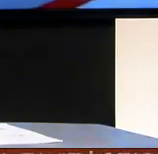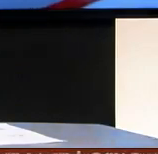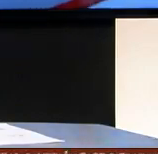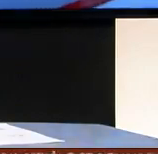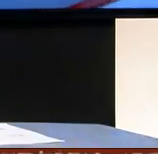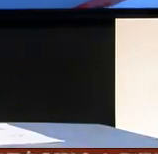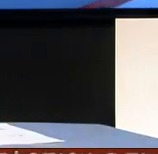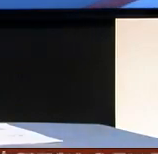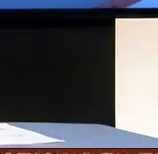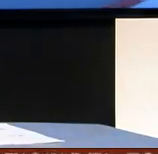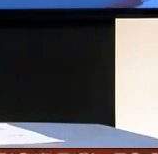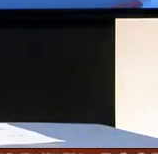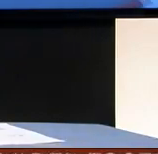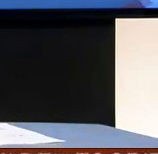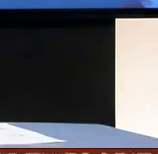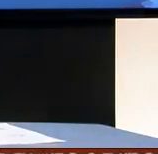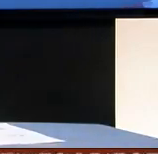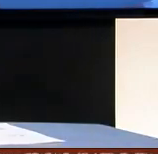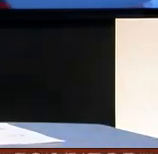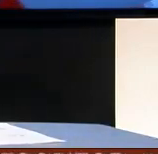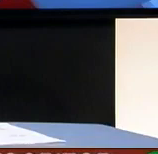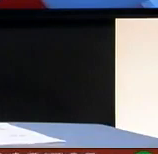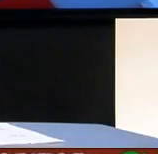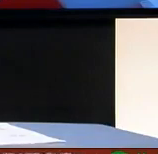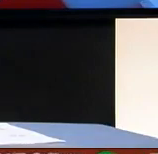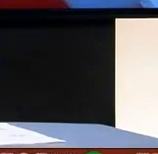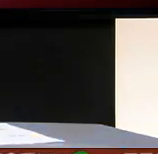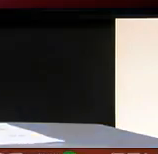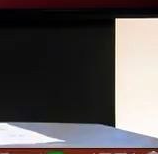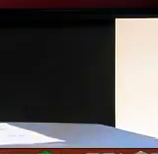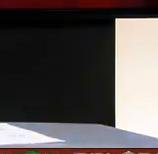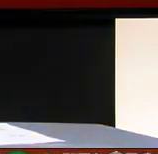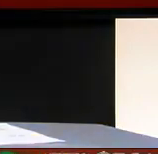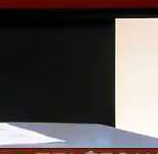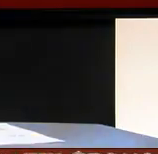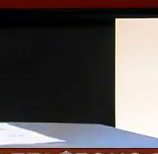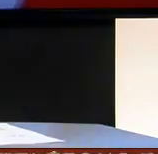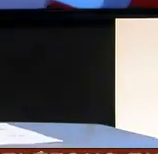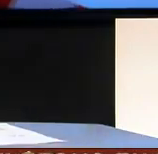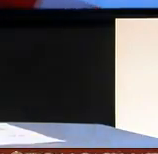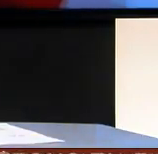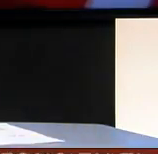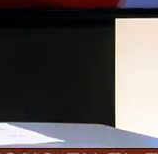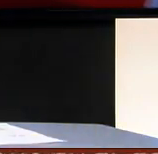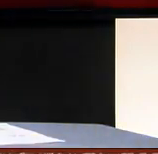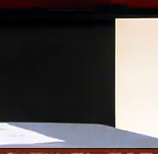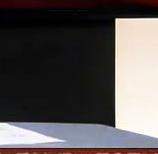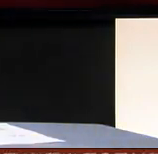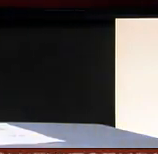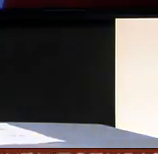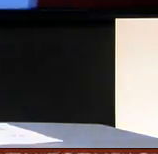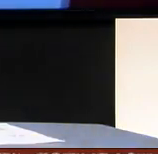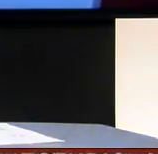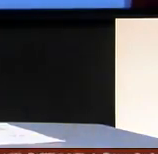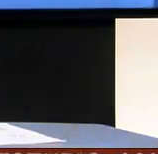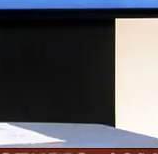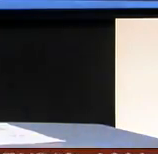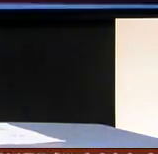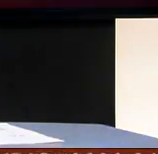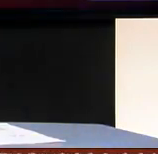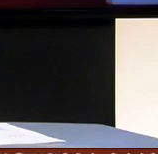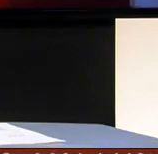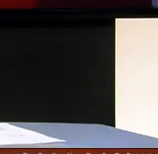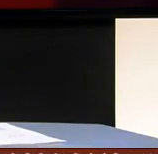nos halles Eduardo buenos días bueno bueno ¿estás al aire? ay perfecto muchas gracias Omar papi muy buenos días